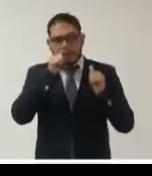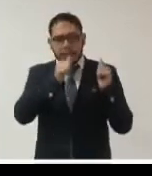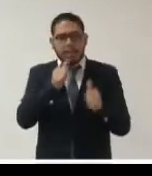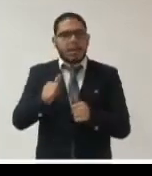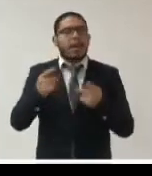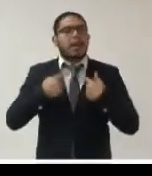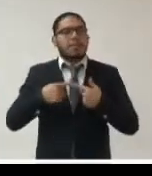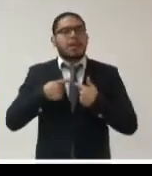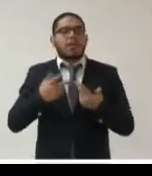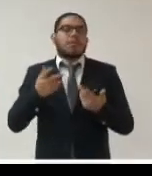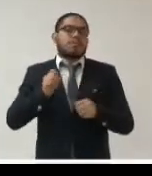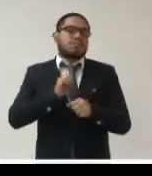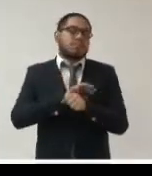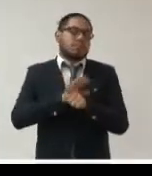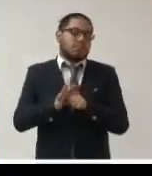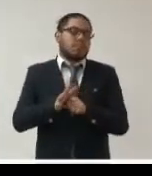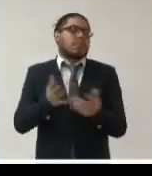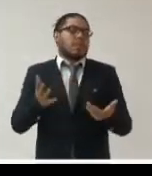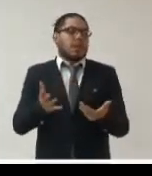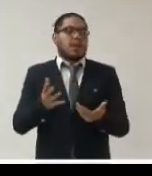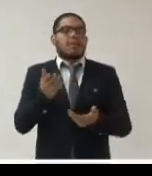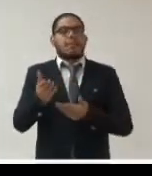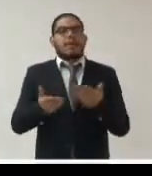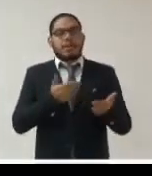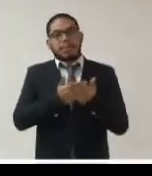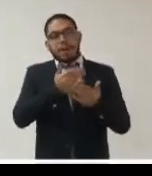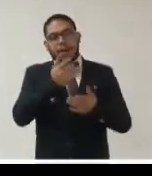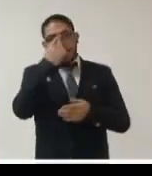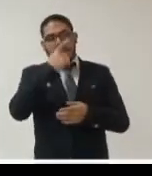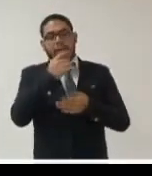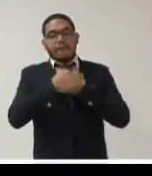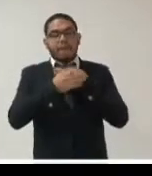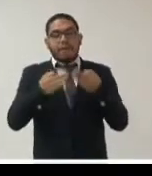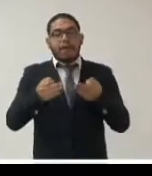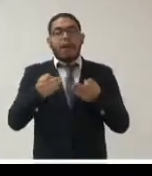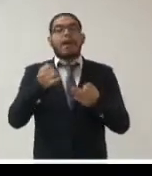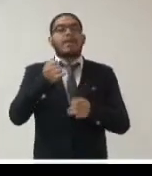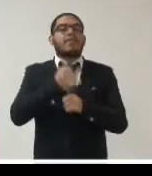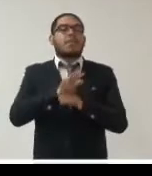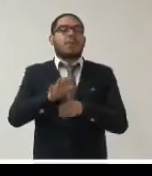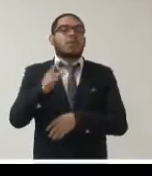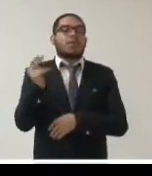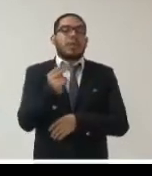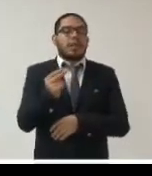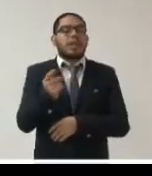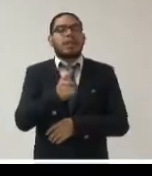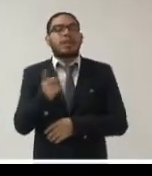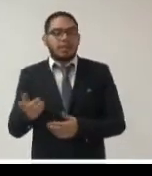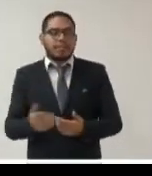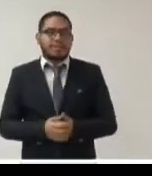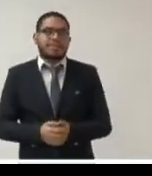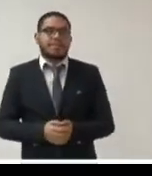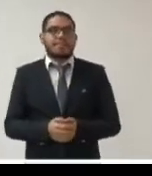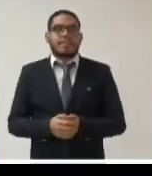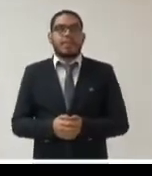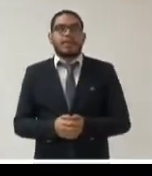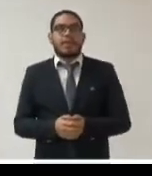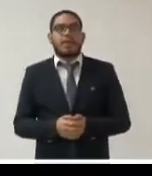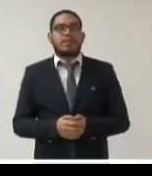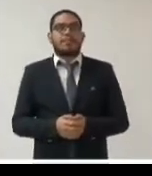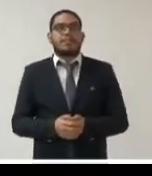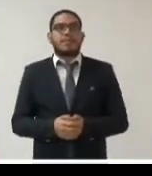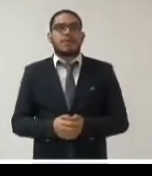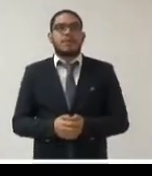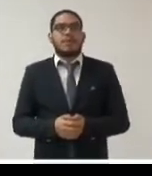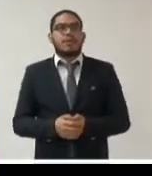este contexto de la pandemia las solicitudes de información y abrumadoramente el primer tema que salta es la digitalización de la